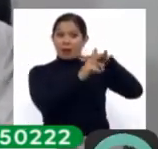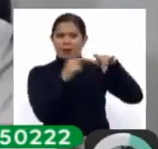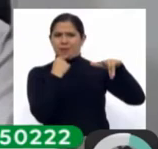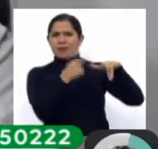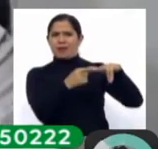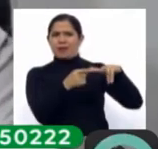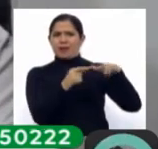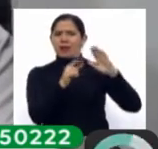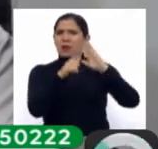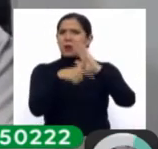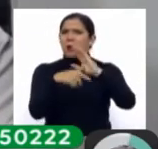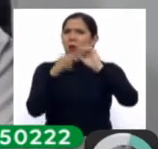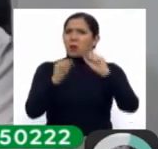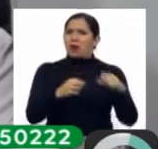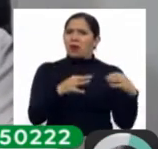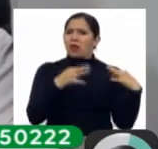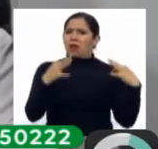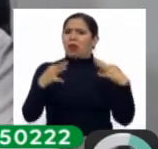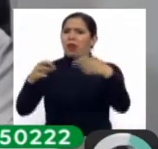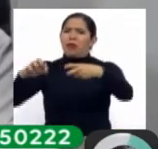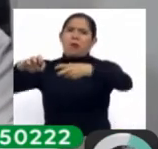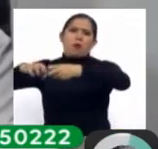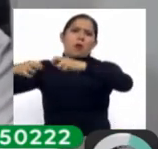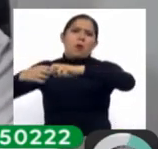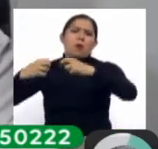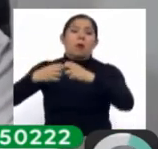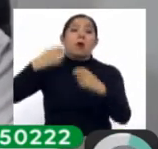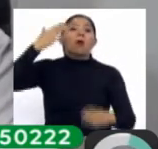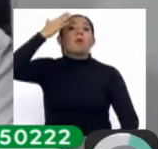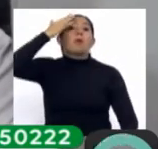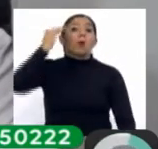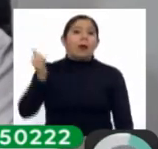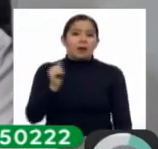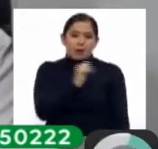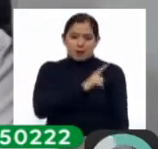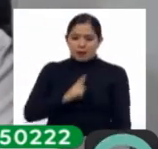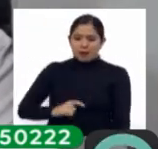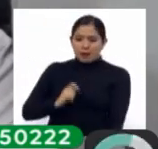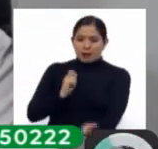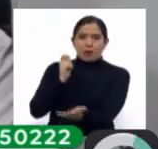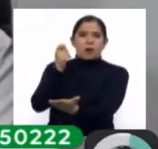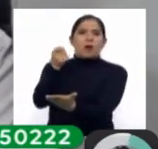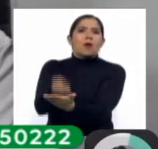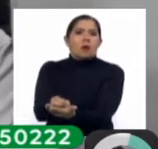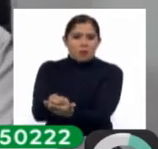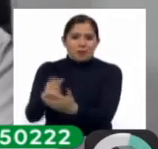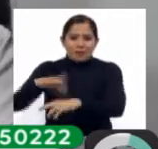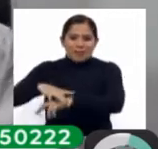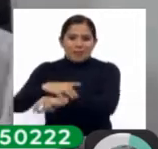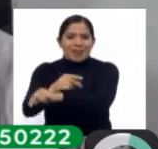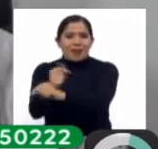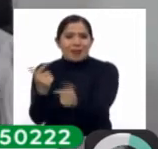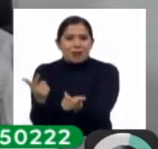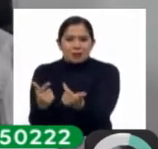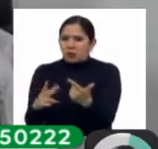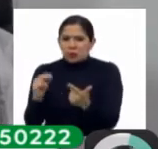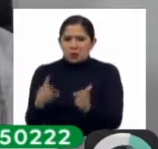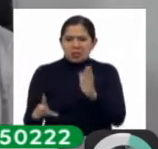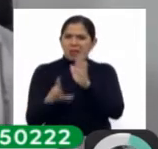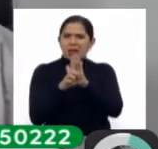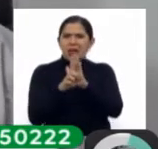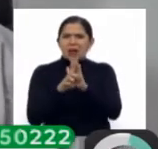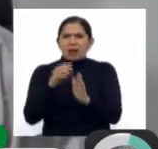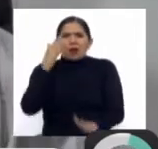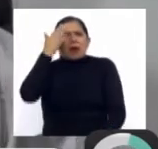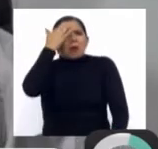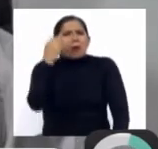de haber adquirido un terreno que no está legítima y legalmente inscrito en derechos reales. ¿Por qué lo está haciendo Luis de